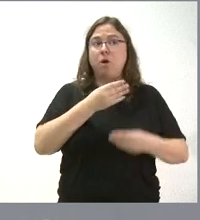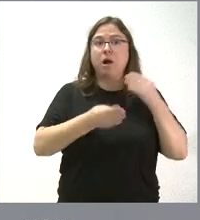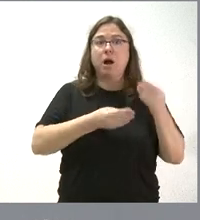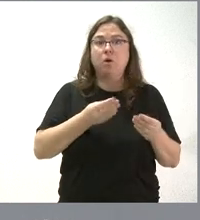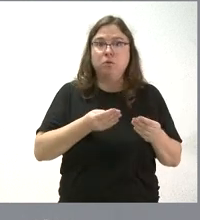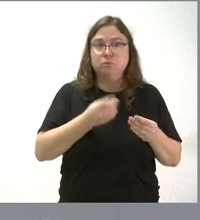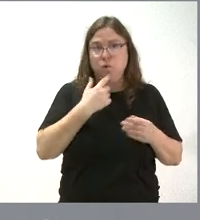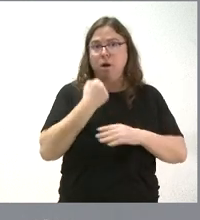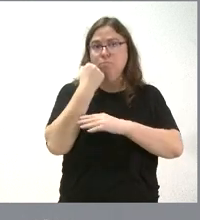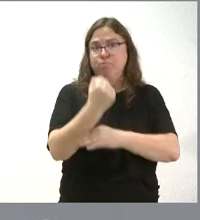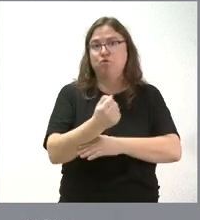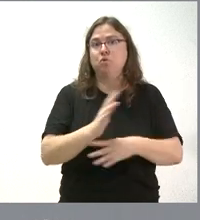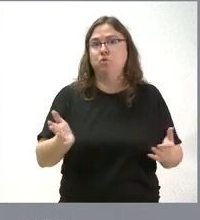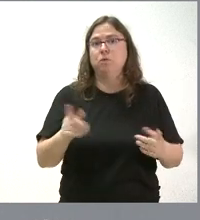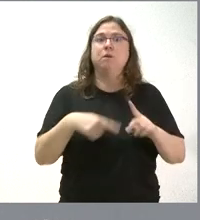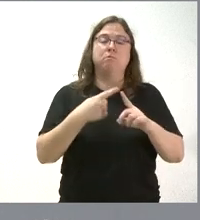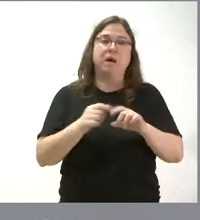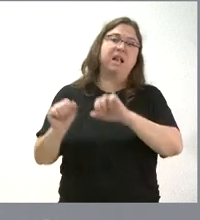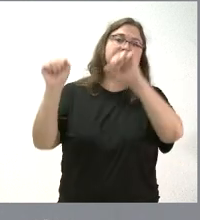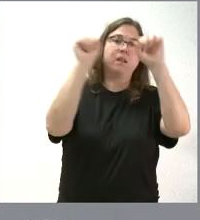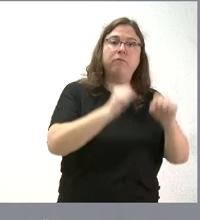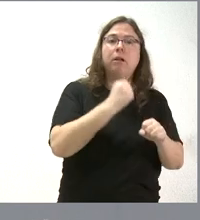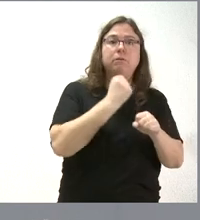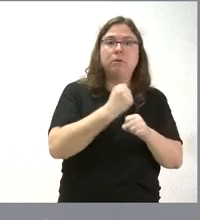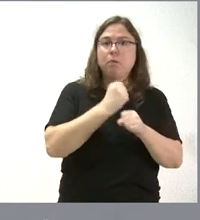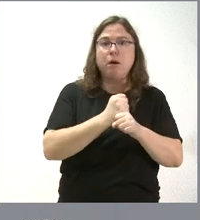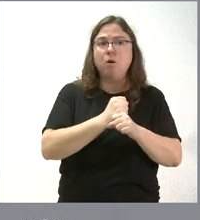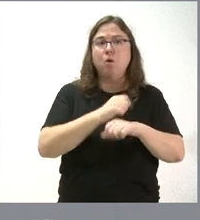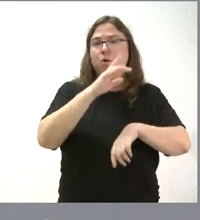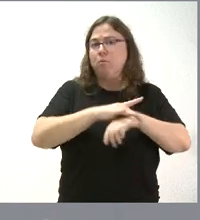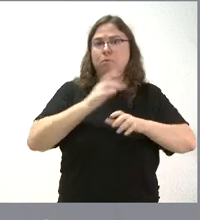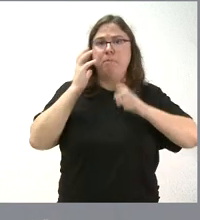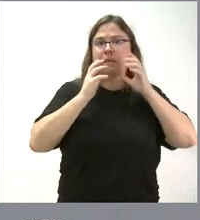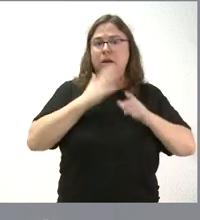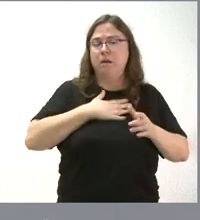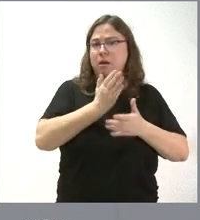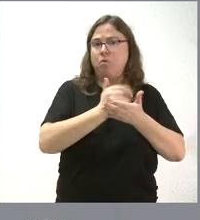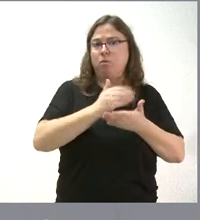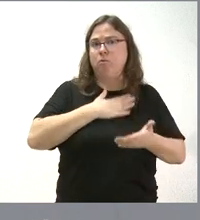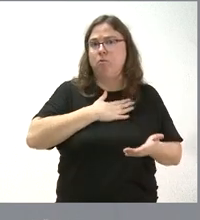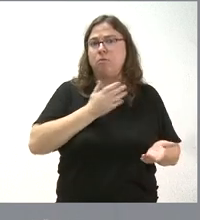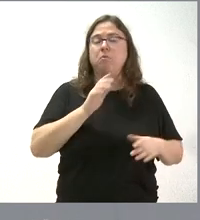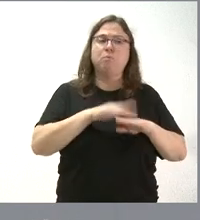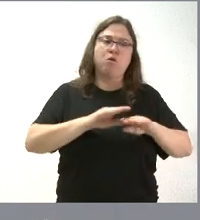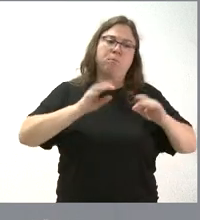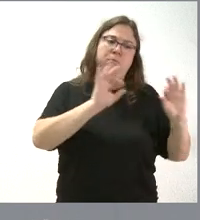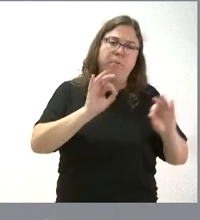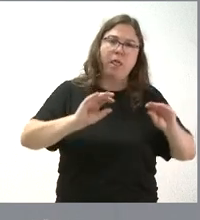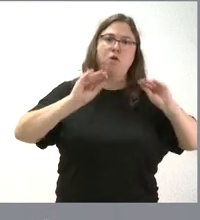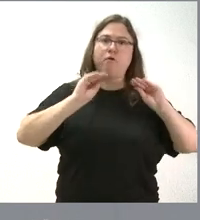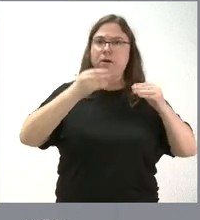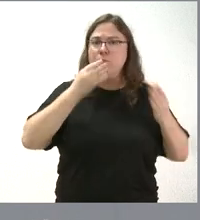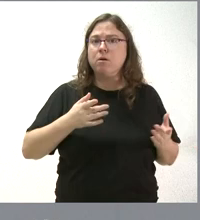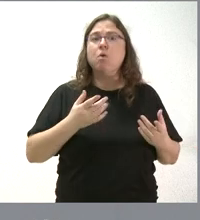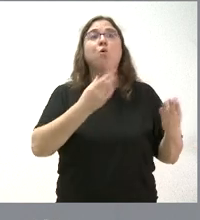apoyar y defender la tarea que realizan los veterinarios de nuestra comunidad autónoma, que están muy bien preparados, muy bien formados. Muchos de